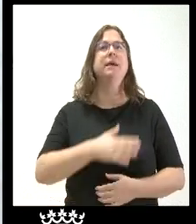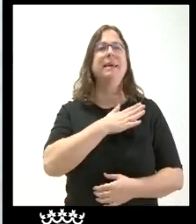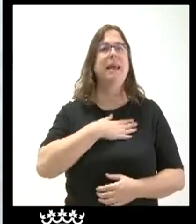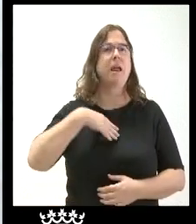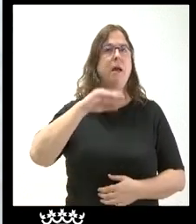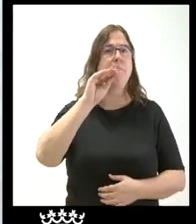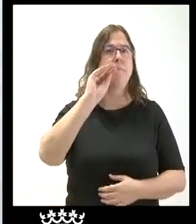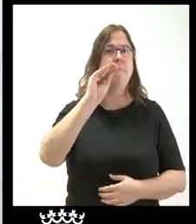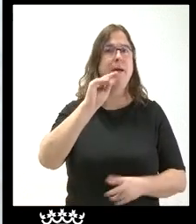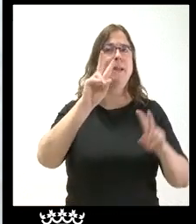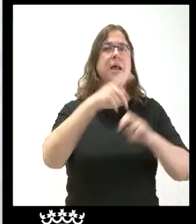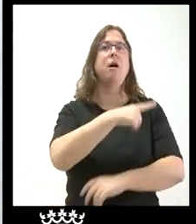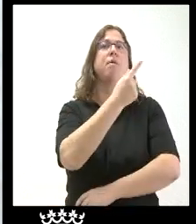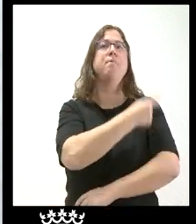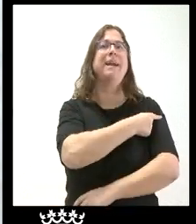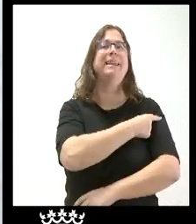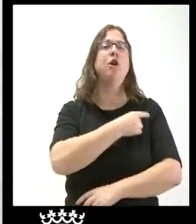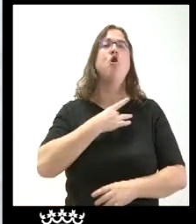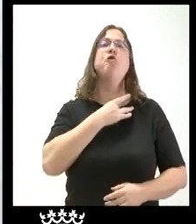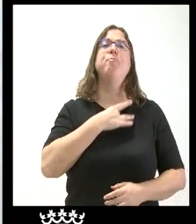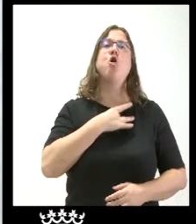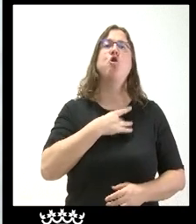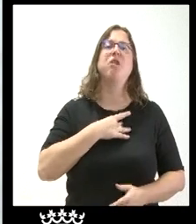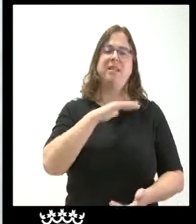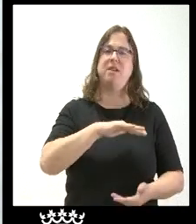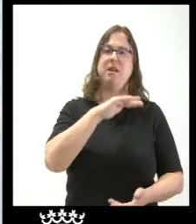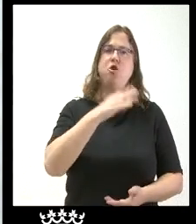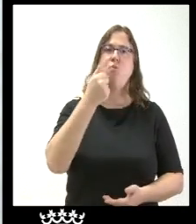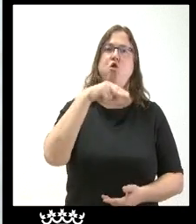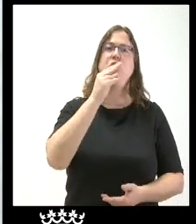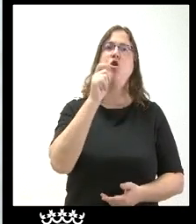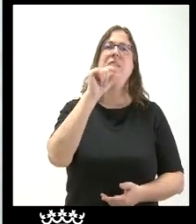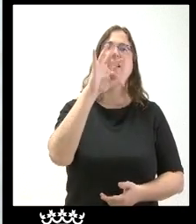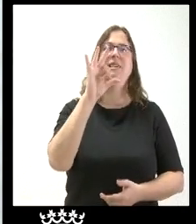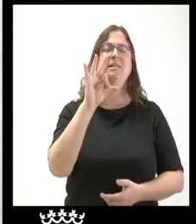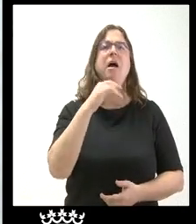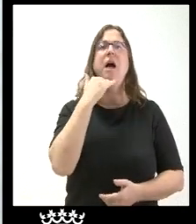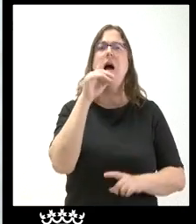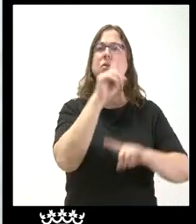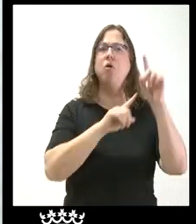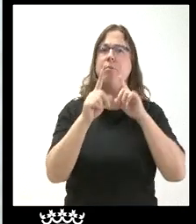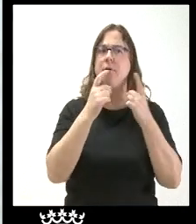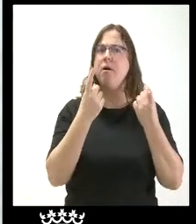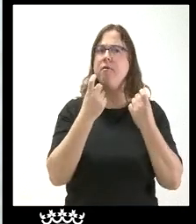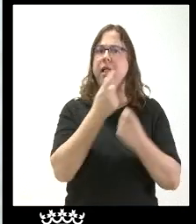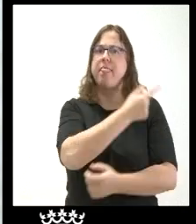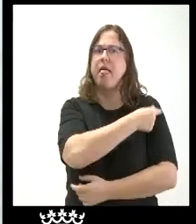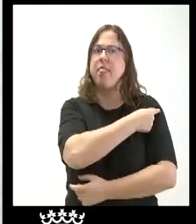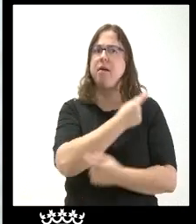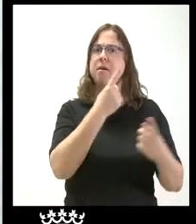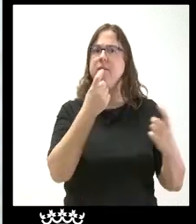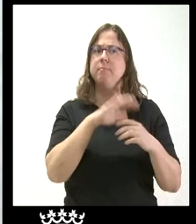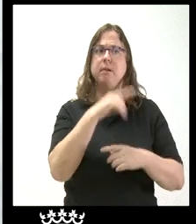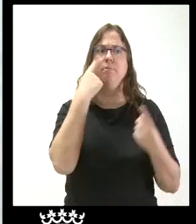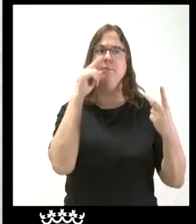preguntar por la vacuna de la bronquiolitis no sé si hay algún problema o si están escaseando las dosis porque conocemos de